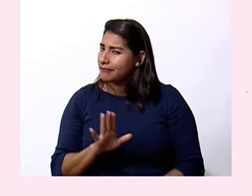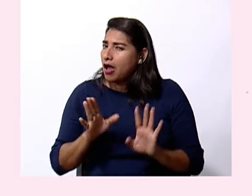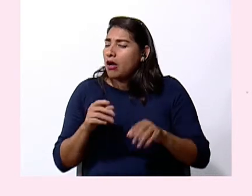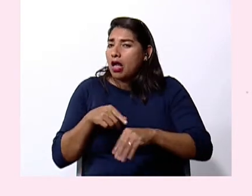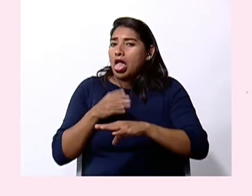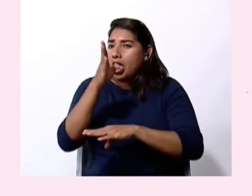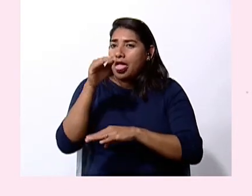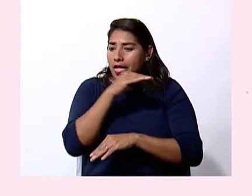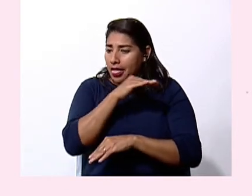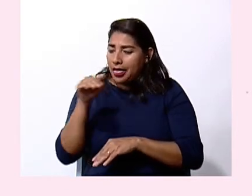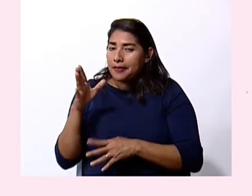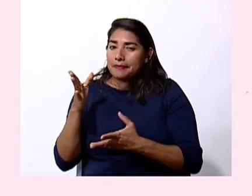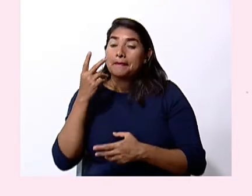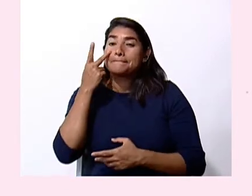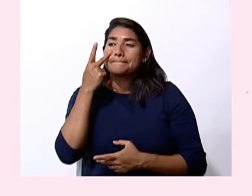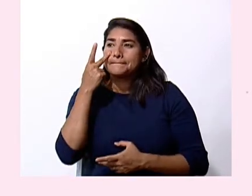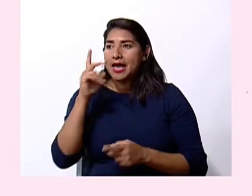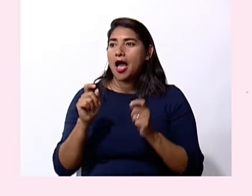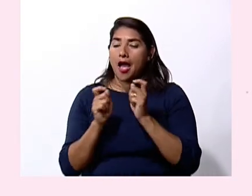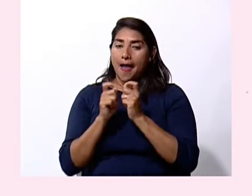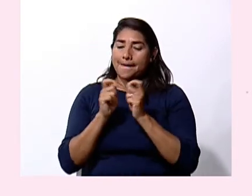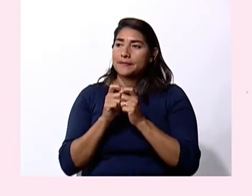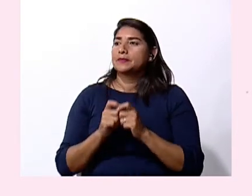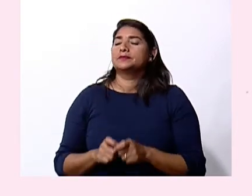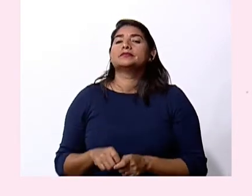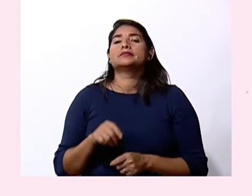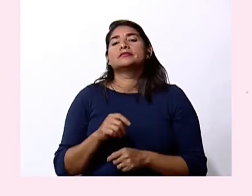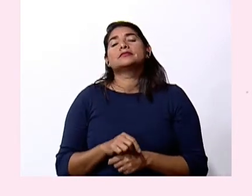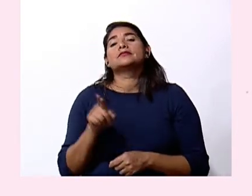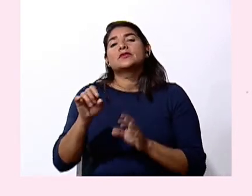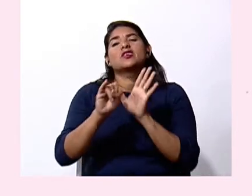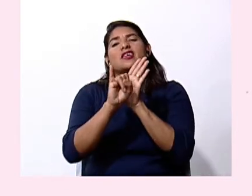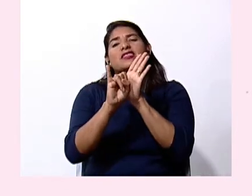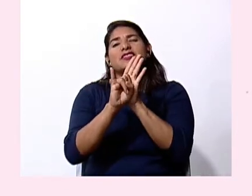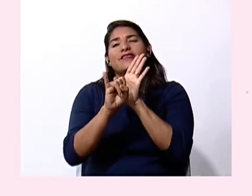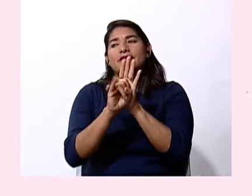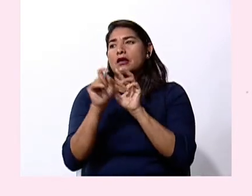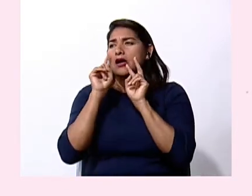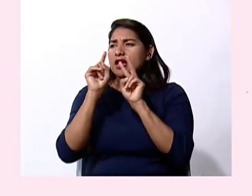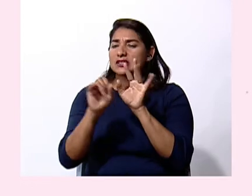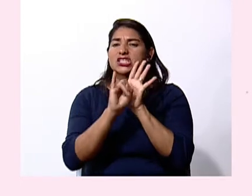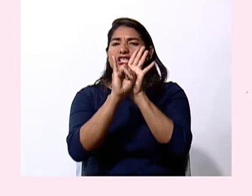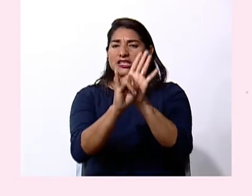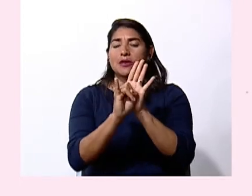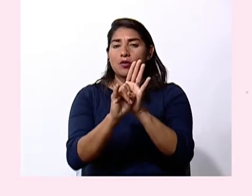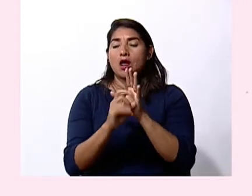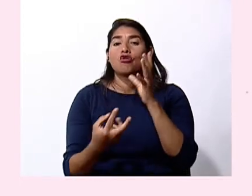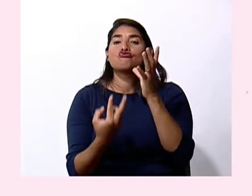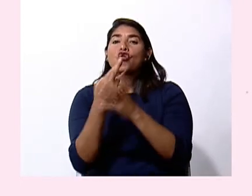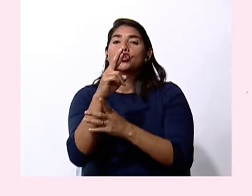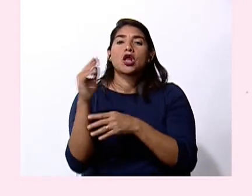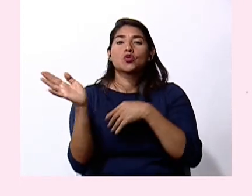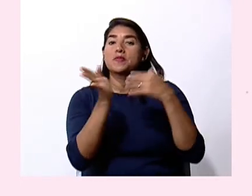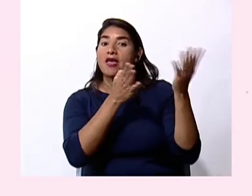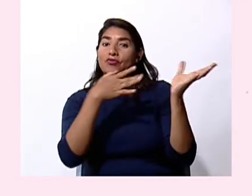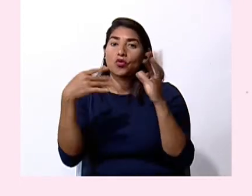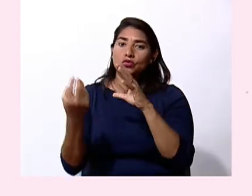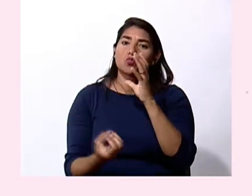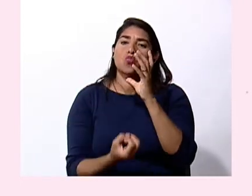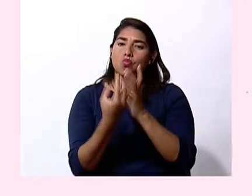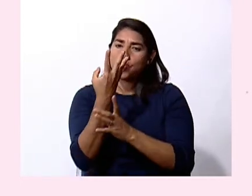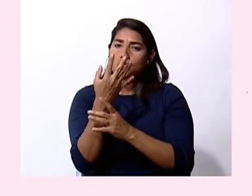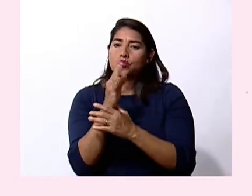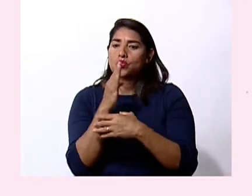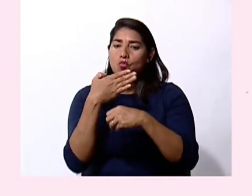cardinales muy bien los puntos cardinales se identifican con este símbolo que se le llama la rosa de los vientos